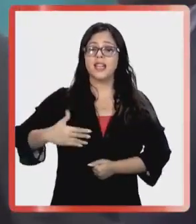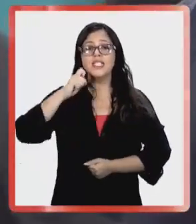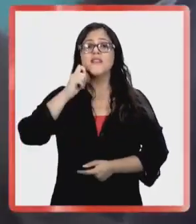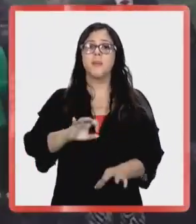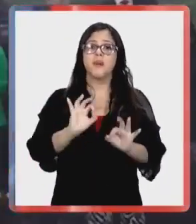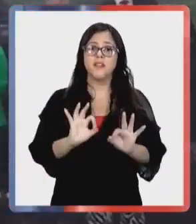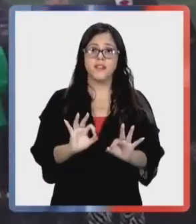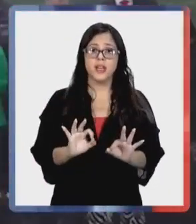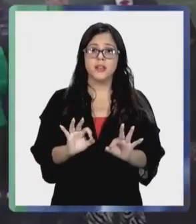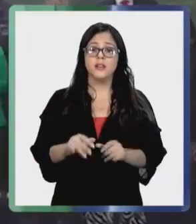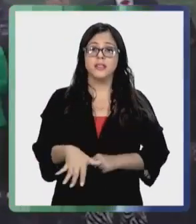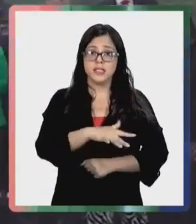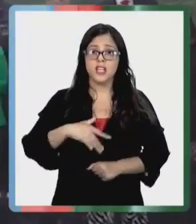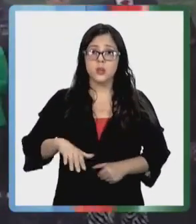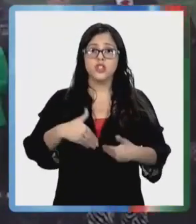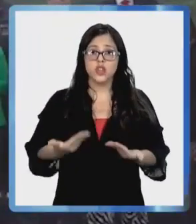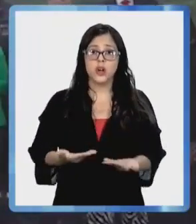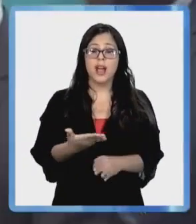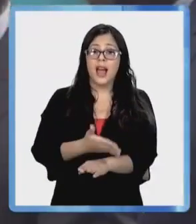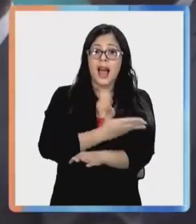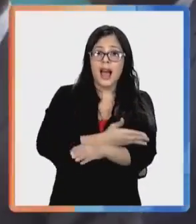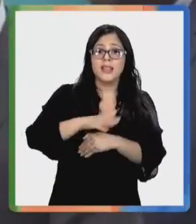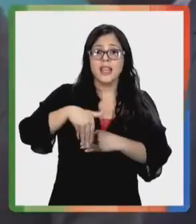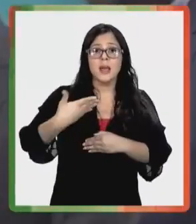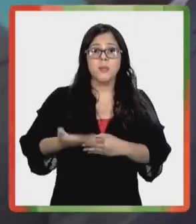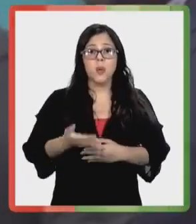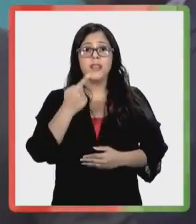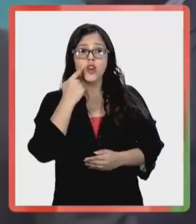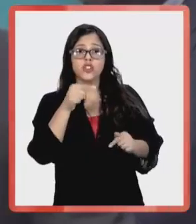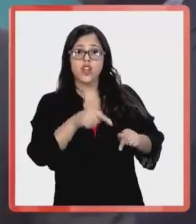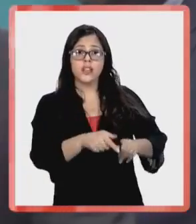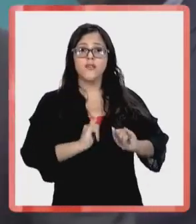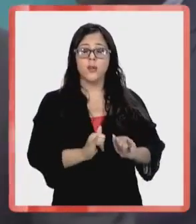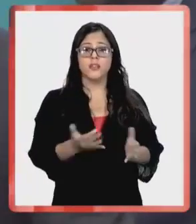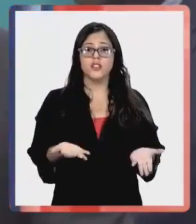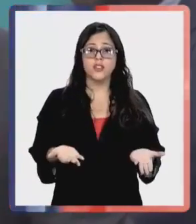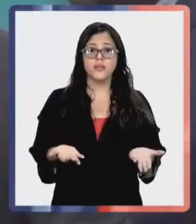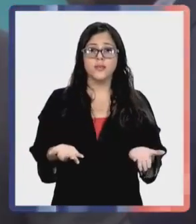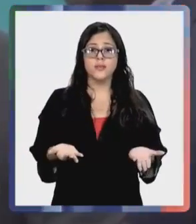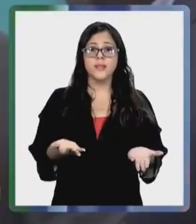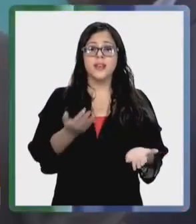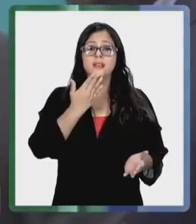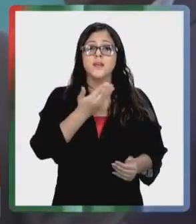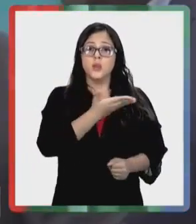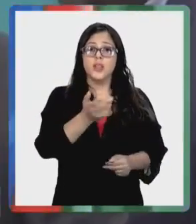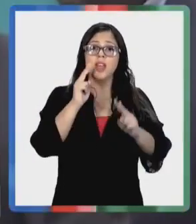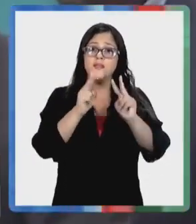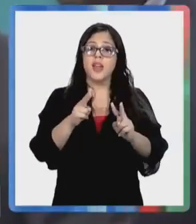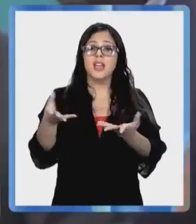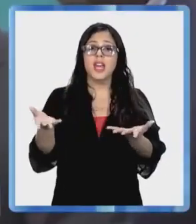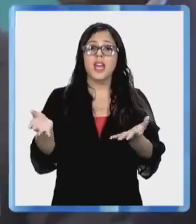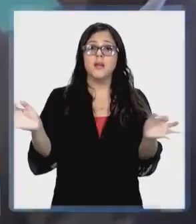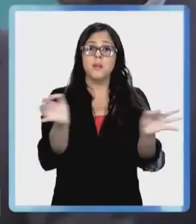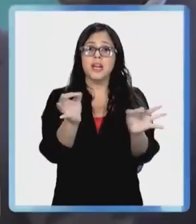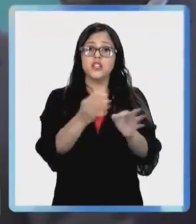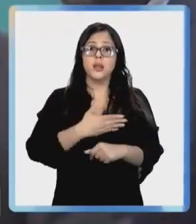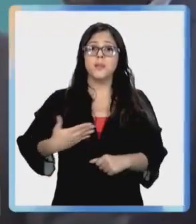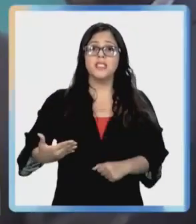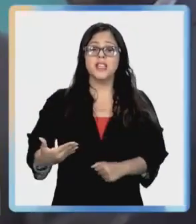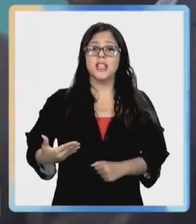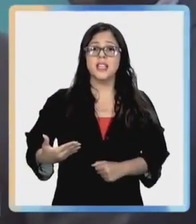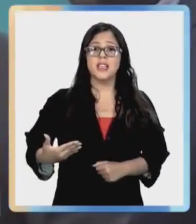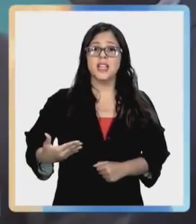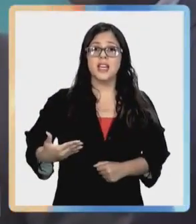Argentina están en un excelente momento. Tanto antes como después de conocida esta noticia. Y de hecho ustedes pueden ver las